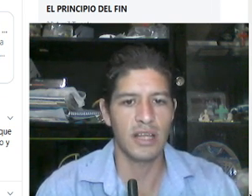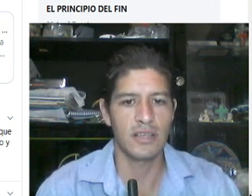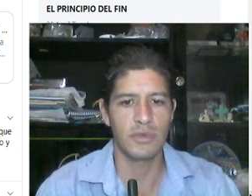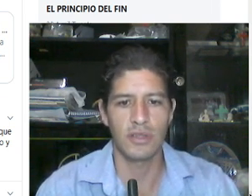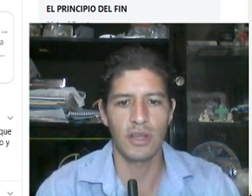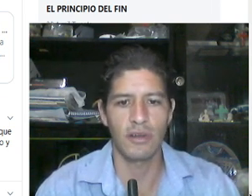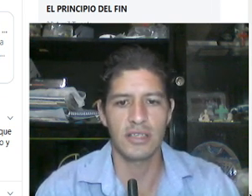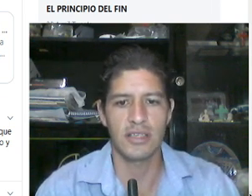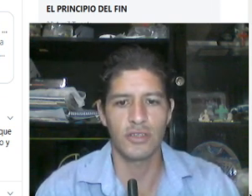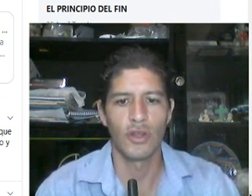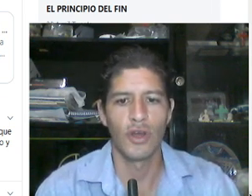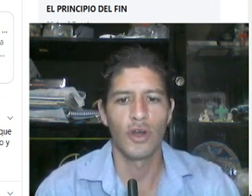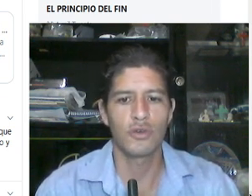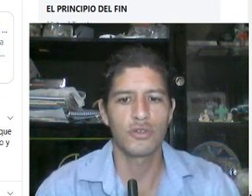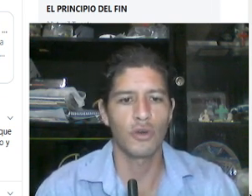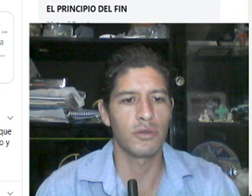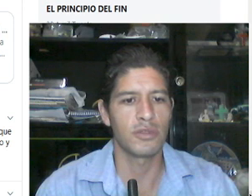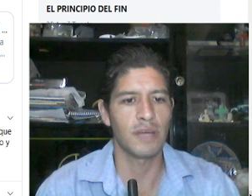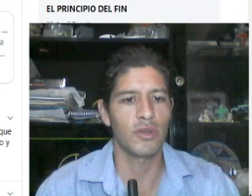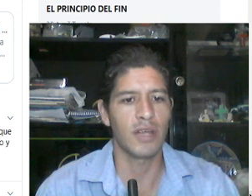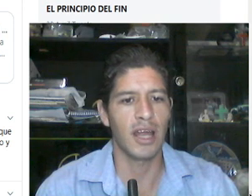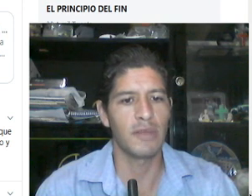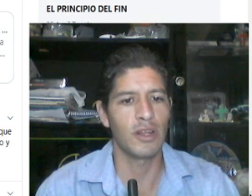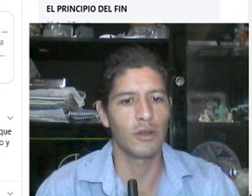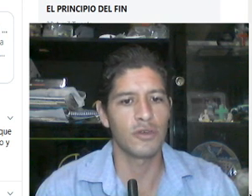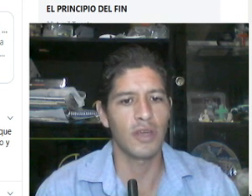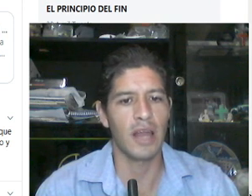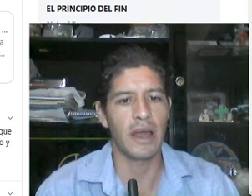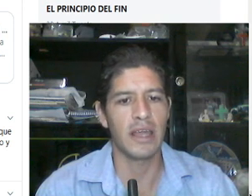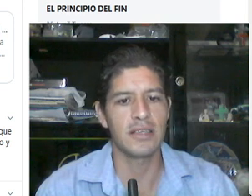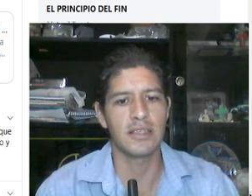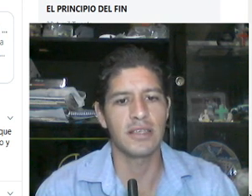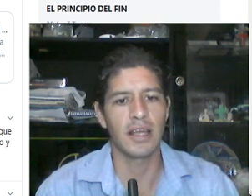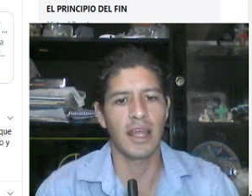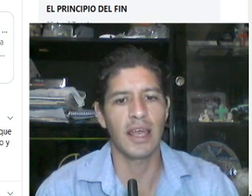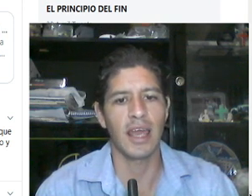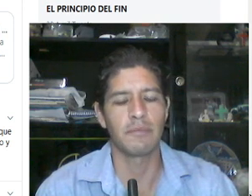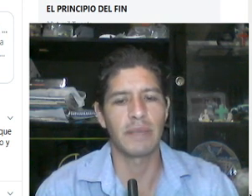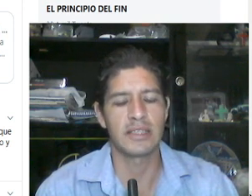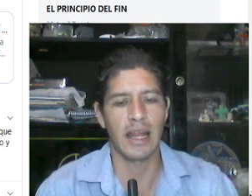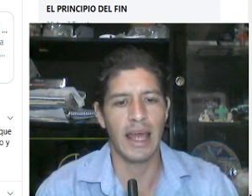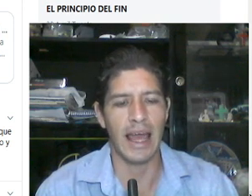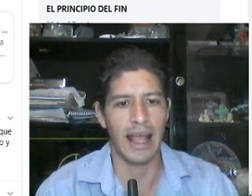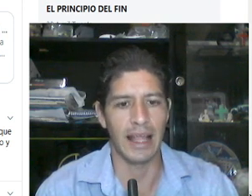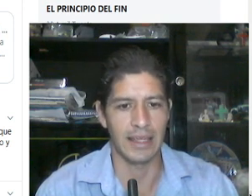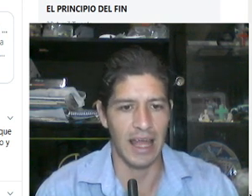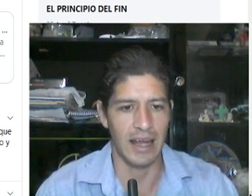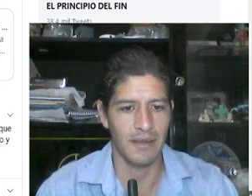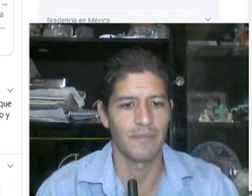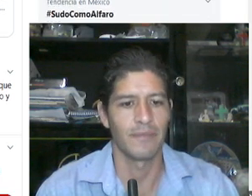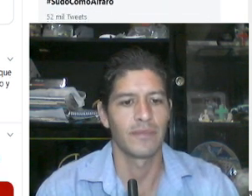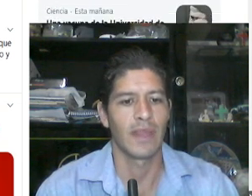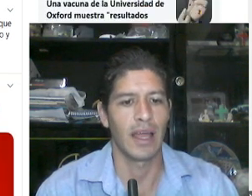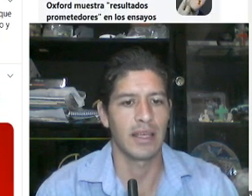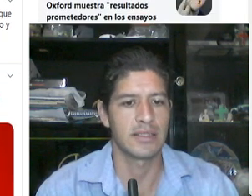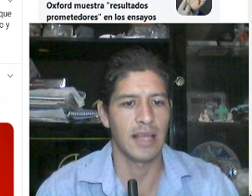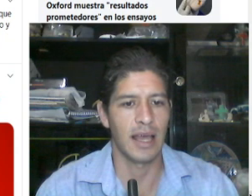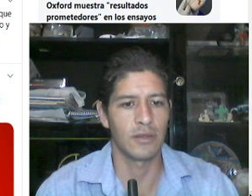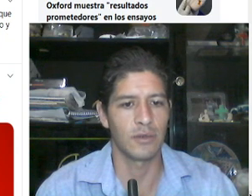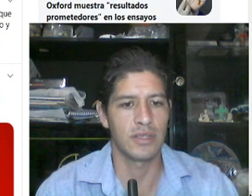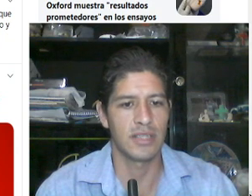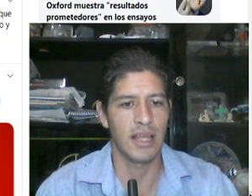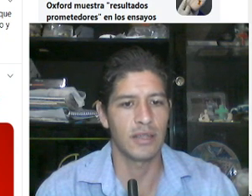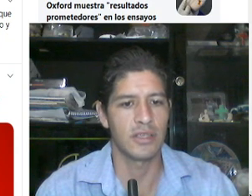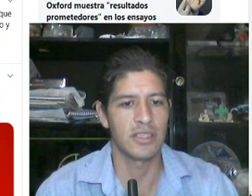en redes sociales cuestionaron la decisión justo cuando está por llegar emilio lozoya al país y se cree que empezará a cantar ahí